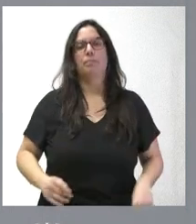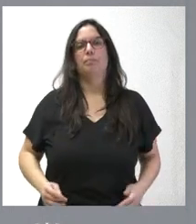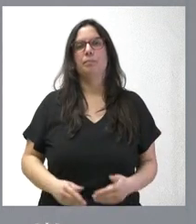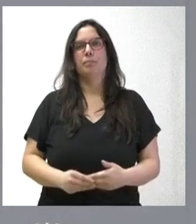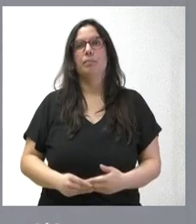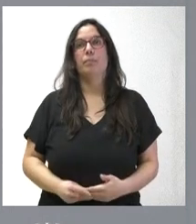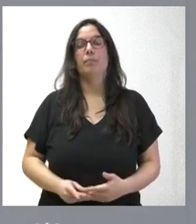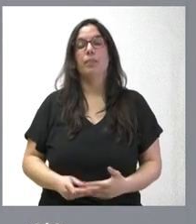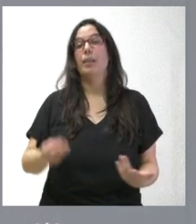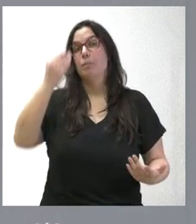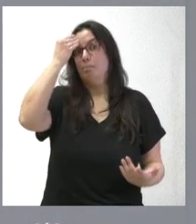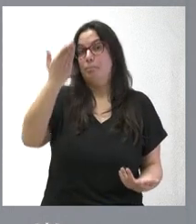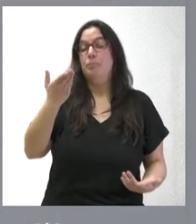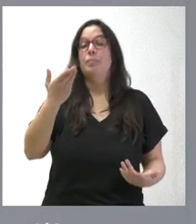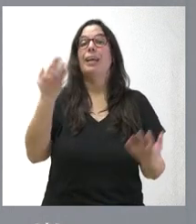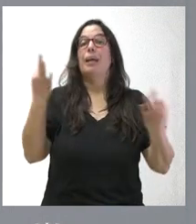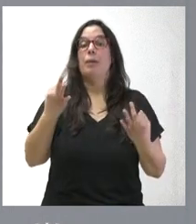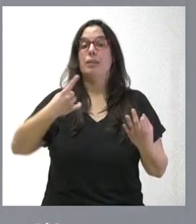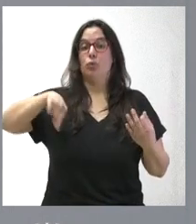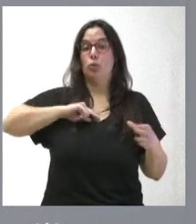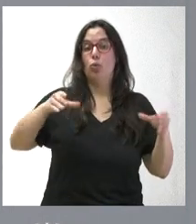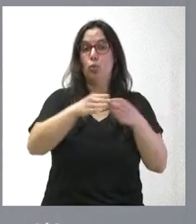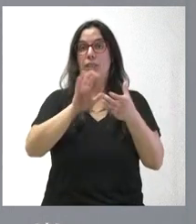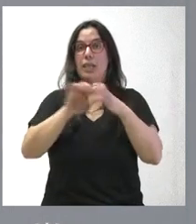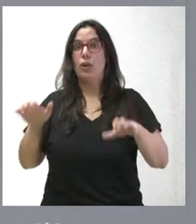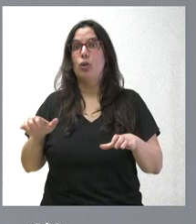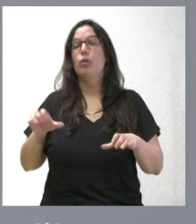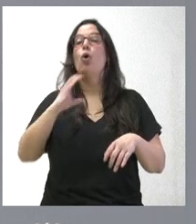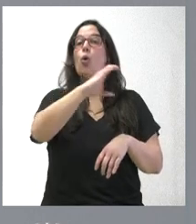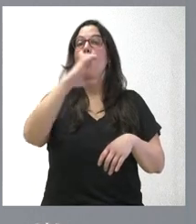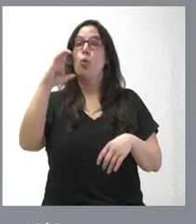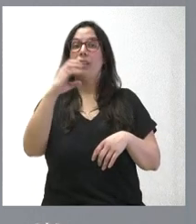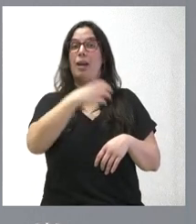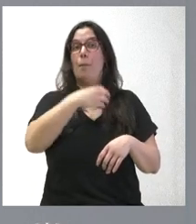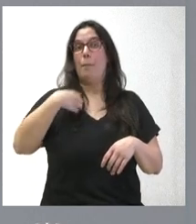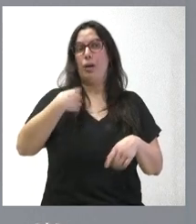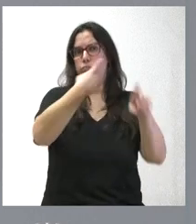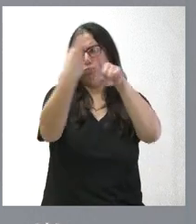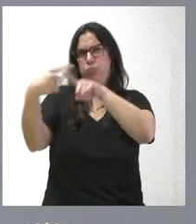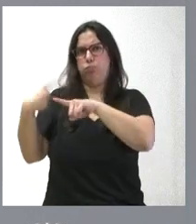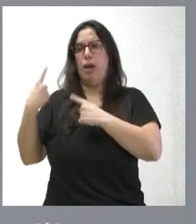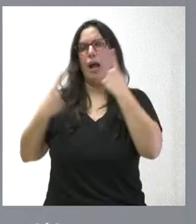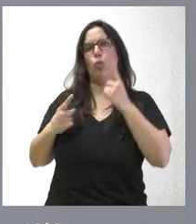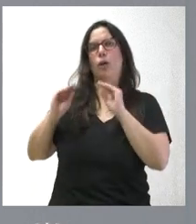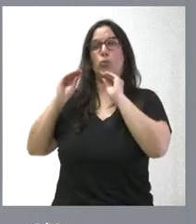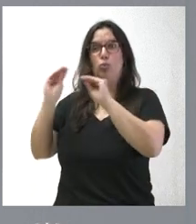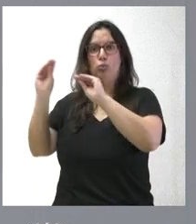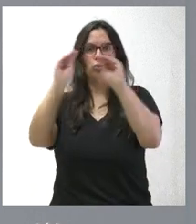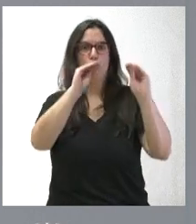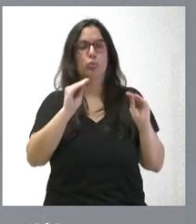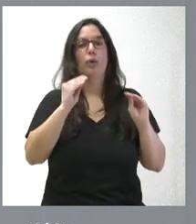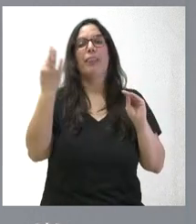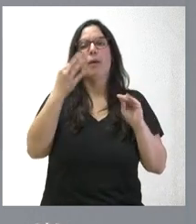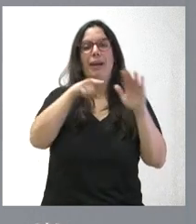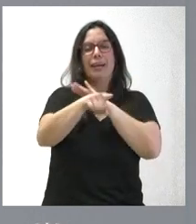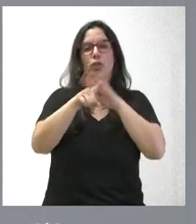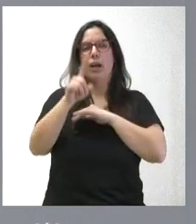Tengan ustedes que lo que ocurre es que la Junta de Castilla y León tiene muchas cuentas corrientes abiertas. Algunas de estos centros educativos se trata de gestionar los recursos con